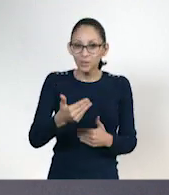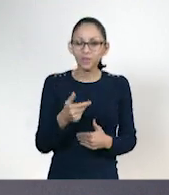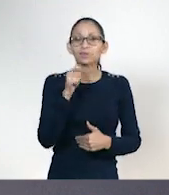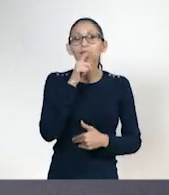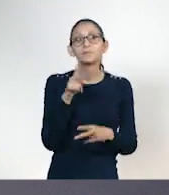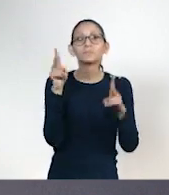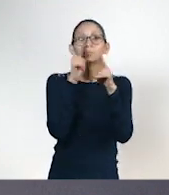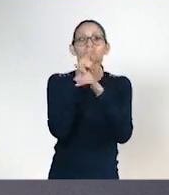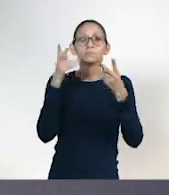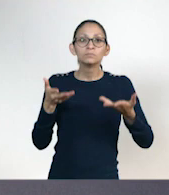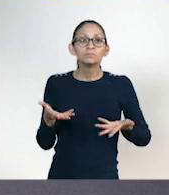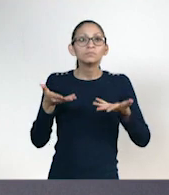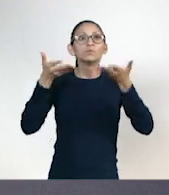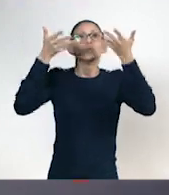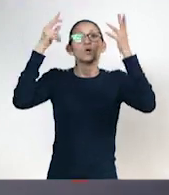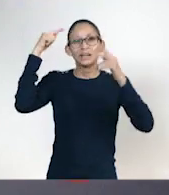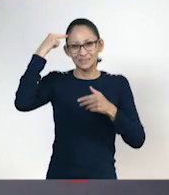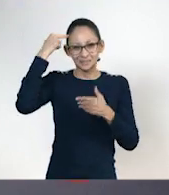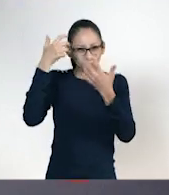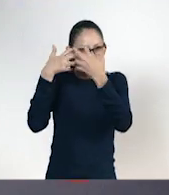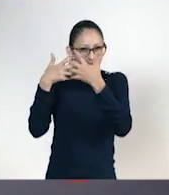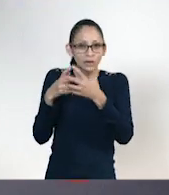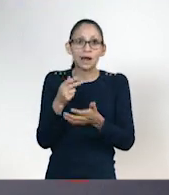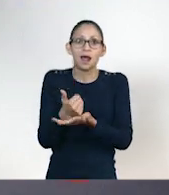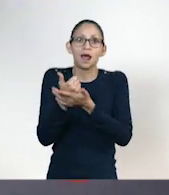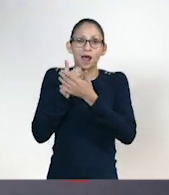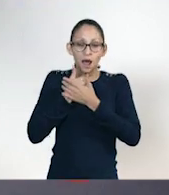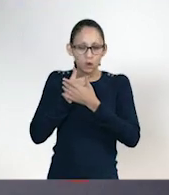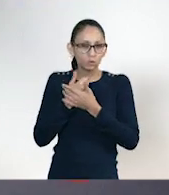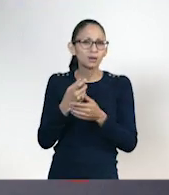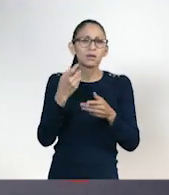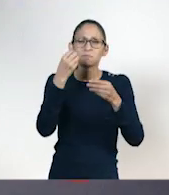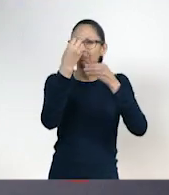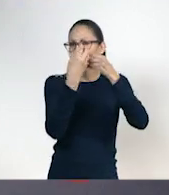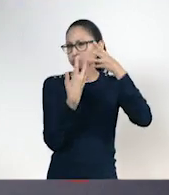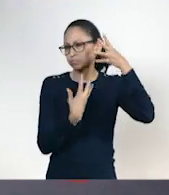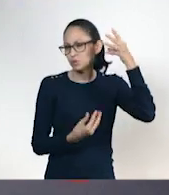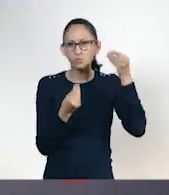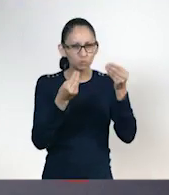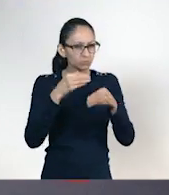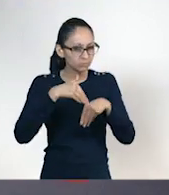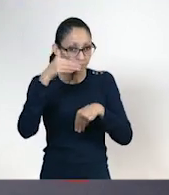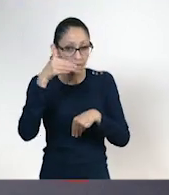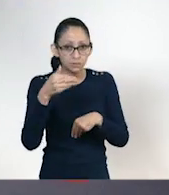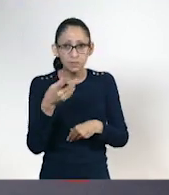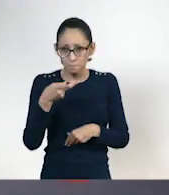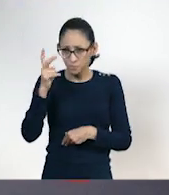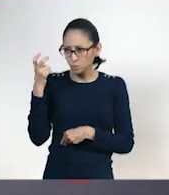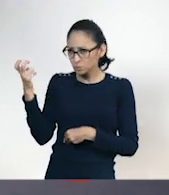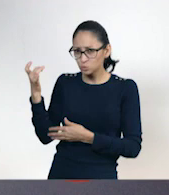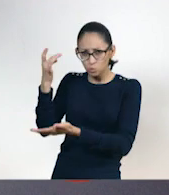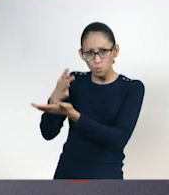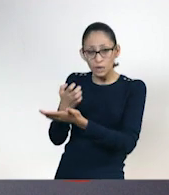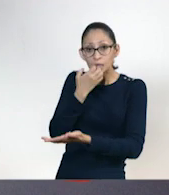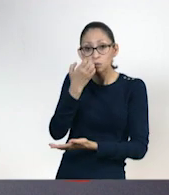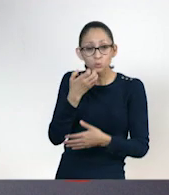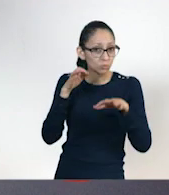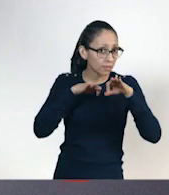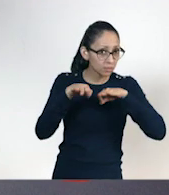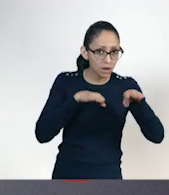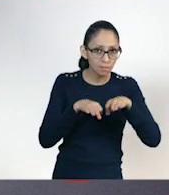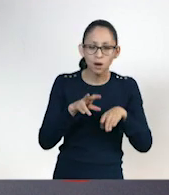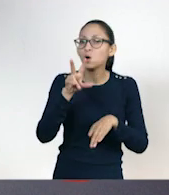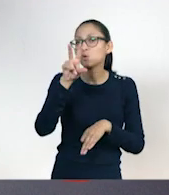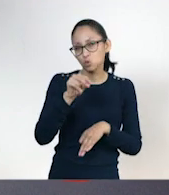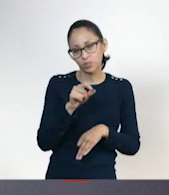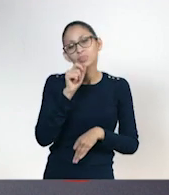nuestro cerebro, entre muchos otros beneficios? Pero no solamente se lleva a cabo en la escuela y en el trabajo, también se